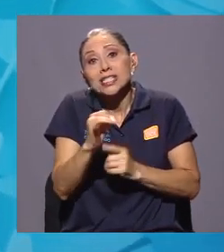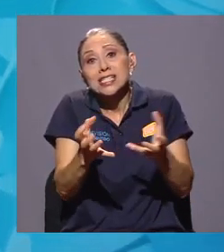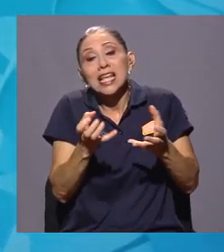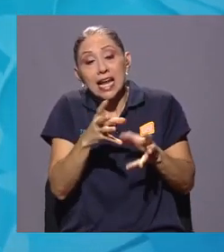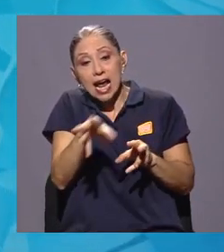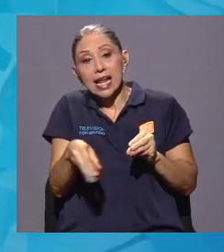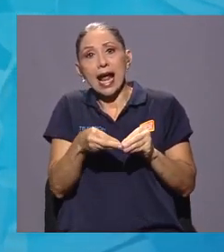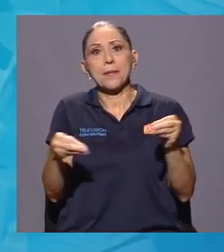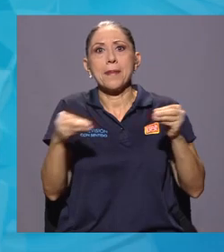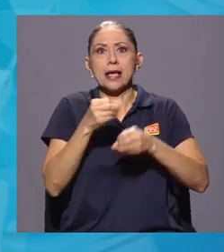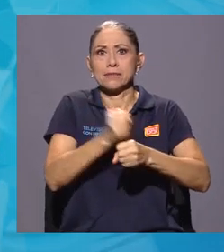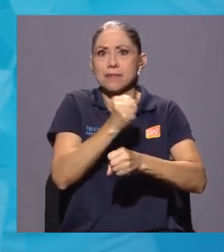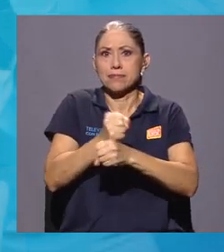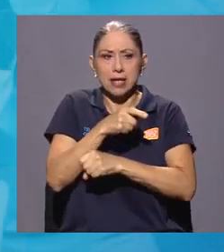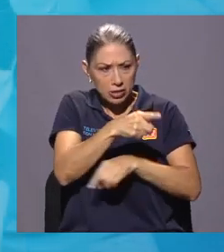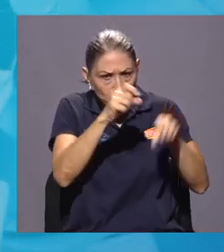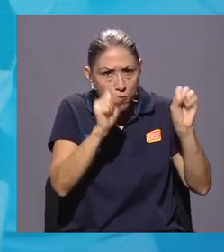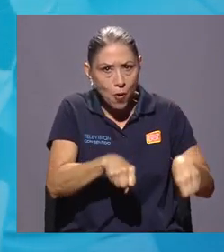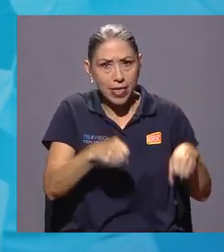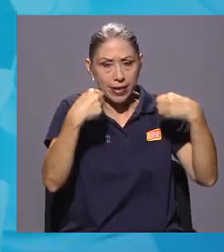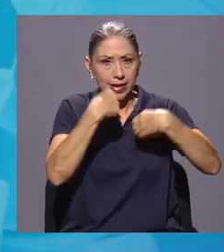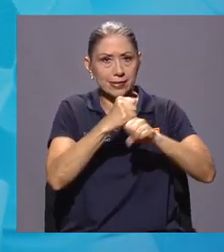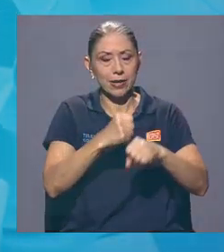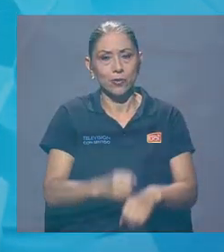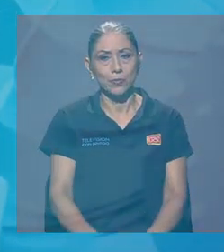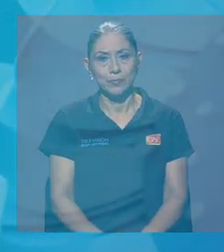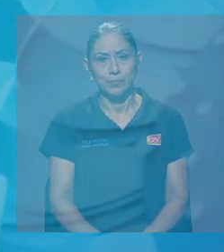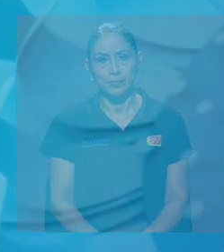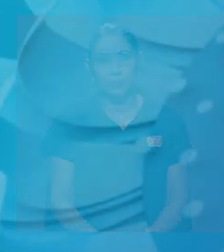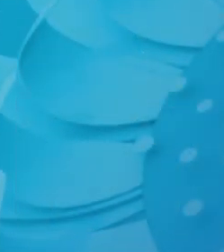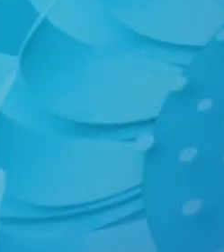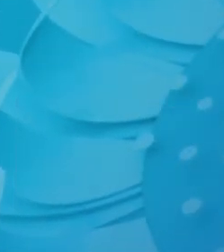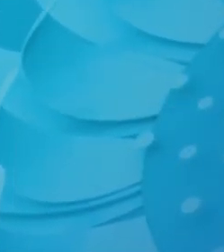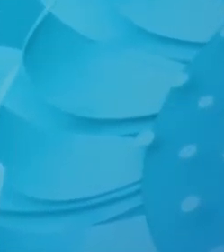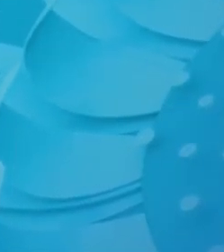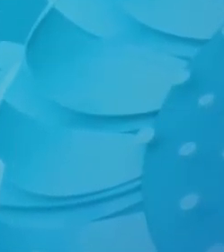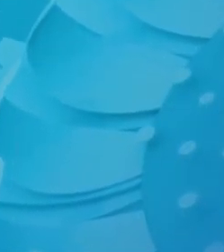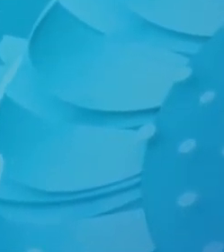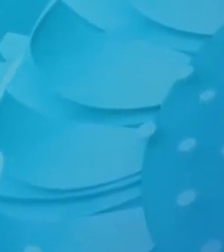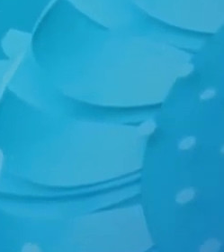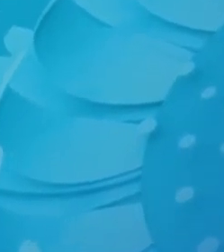aplicación, ellos estarían en capacidad de hacerlo. ¡Gracias!